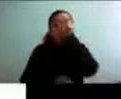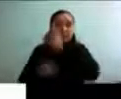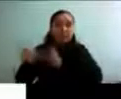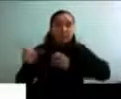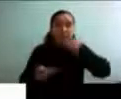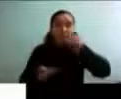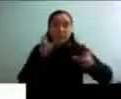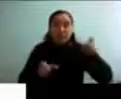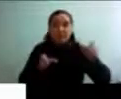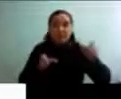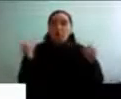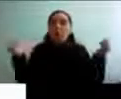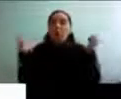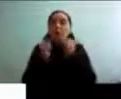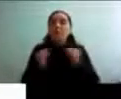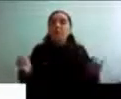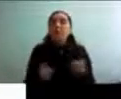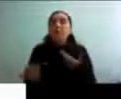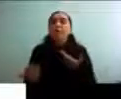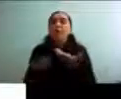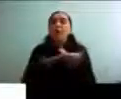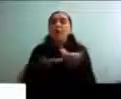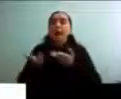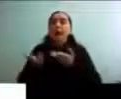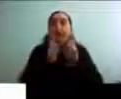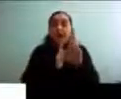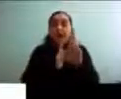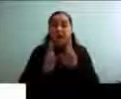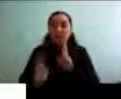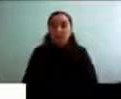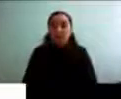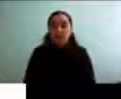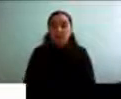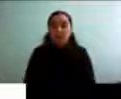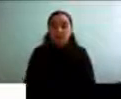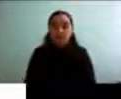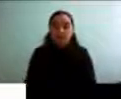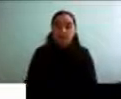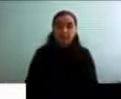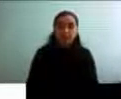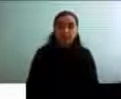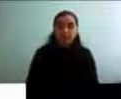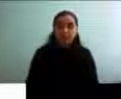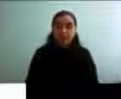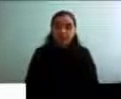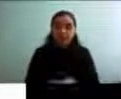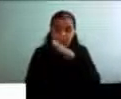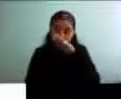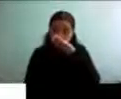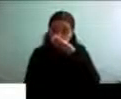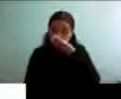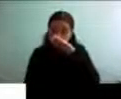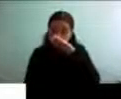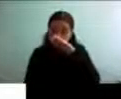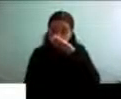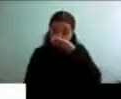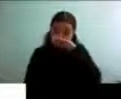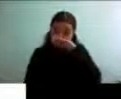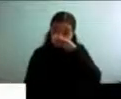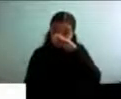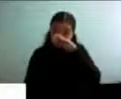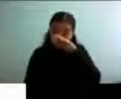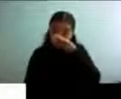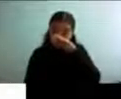la manera como nos relacionamos, ¿no? A nivel de parentalidad, la forma como nos relacionamos con hijos, las